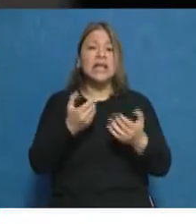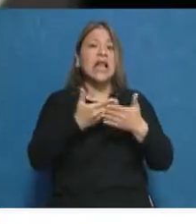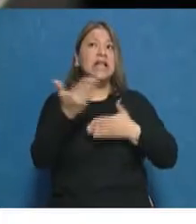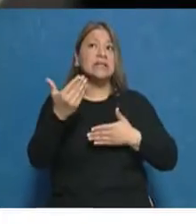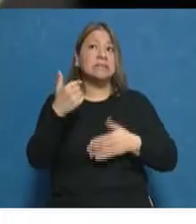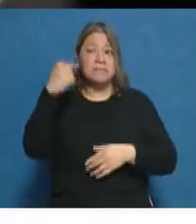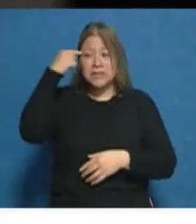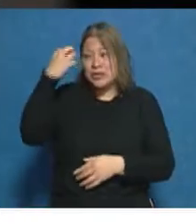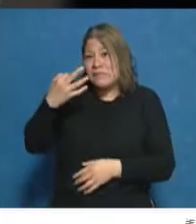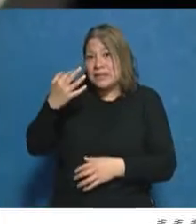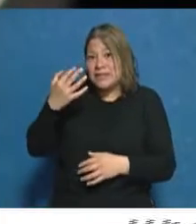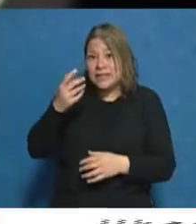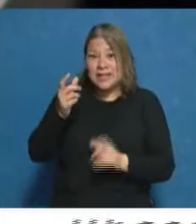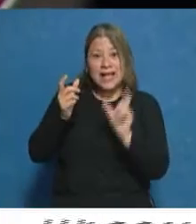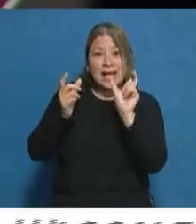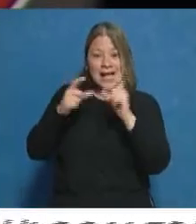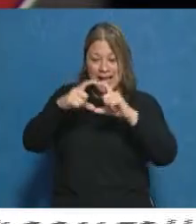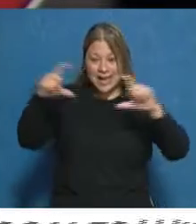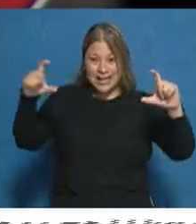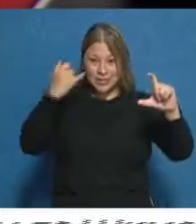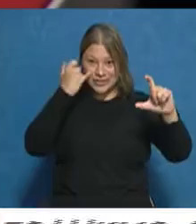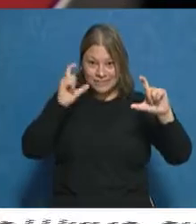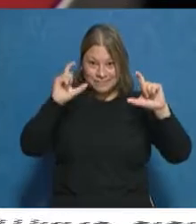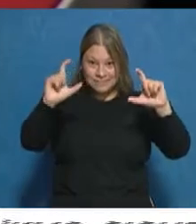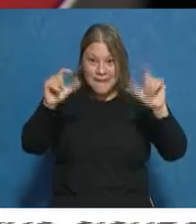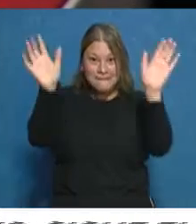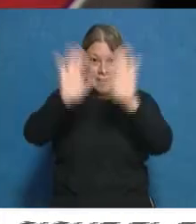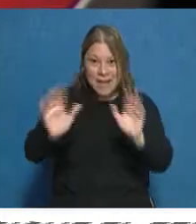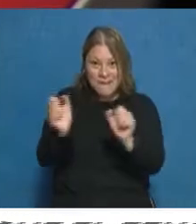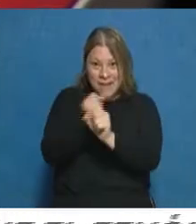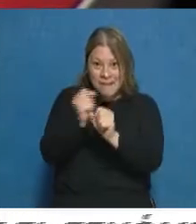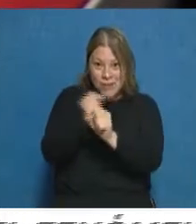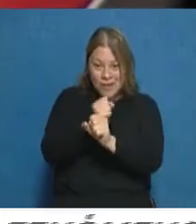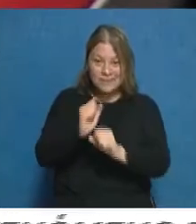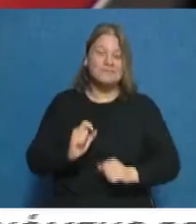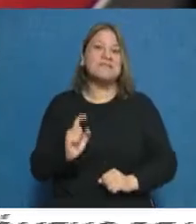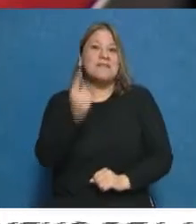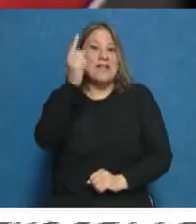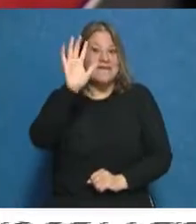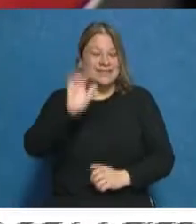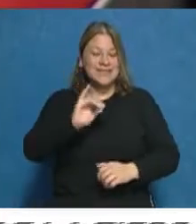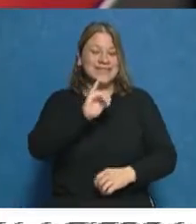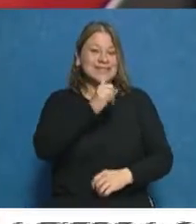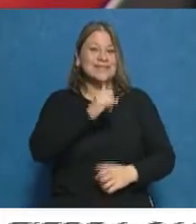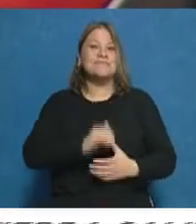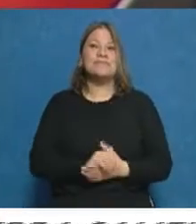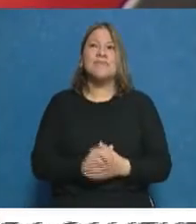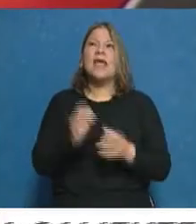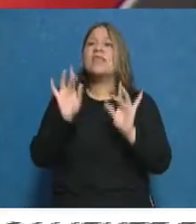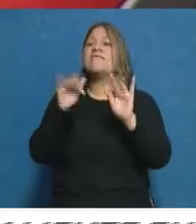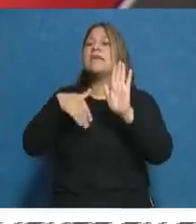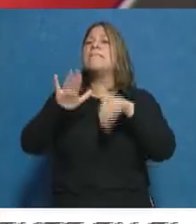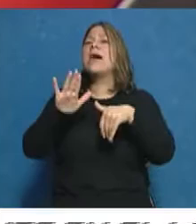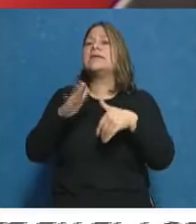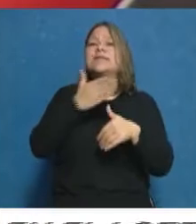Yo creo que bien. te dieron el cartelito, ya está todo preparado para probar. ¿Principiante? Sí. Bueno, ¿qué te fue más difícil?